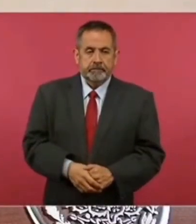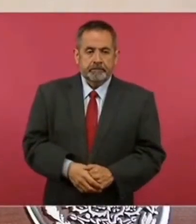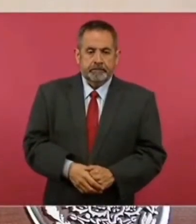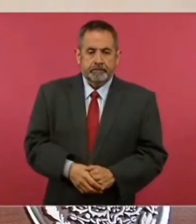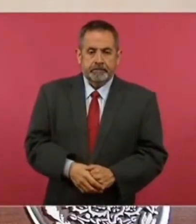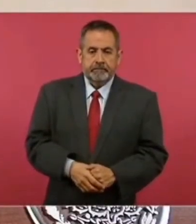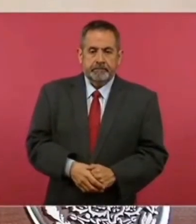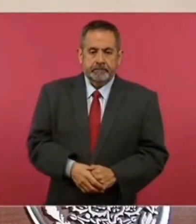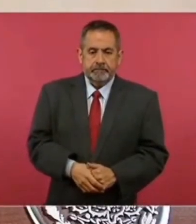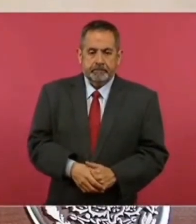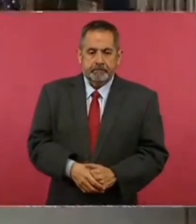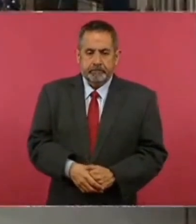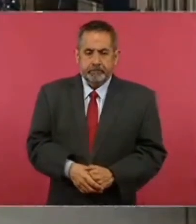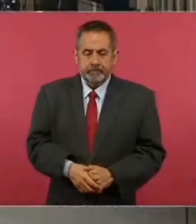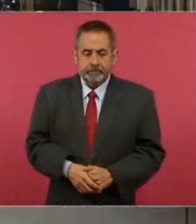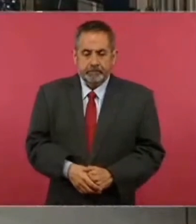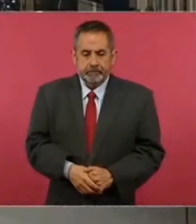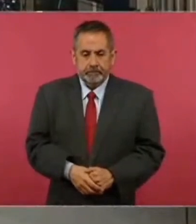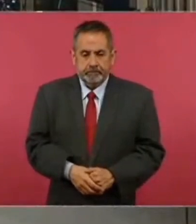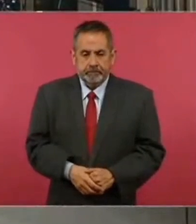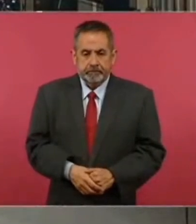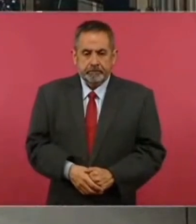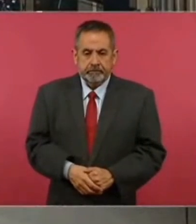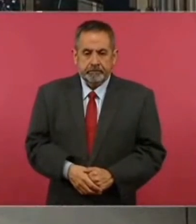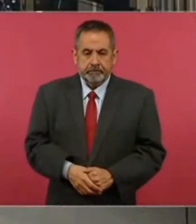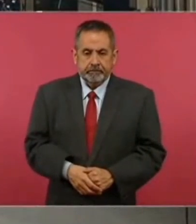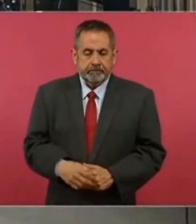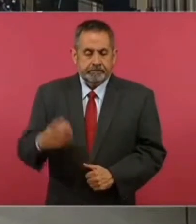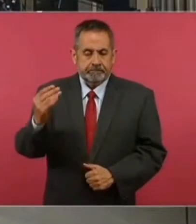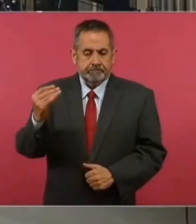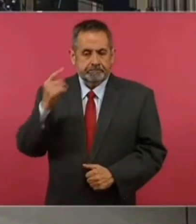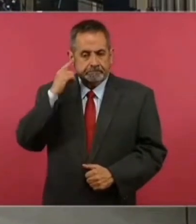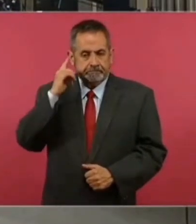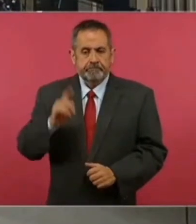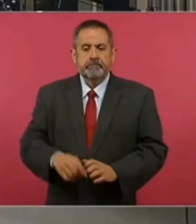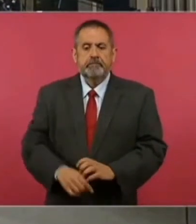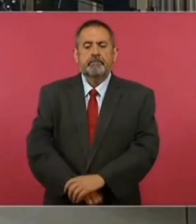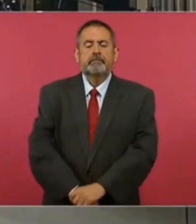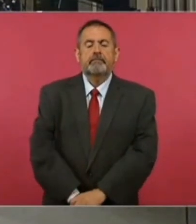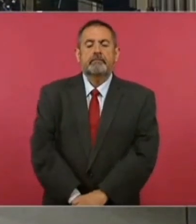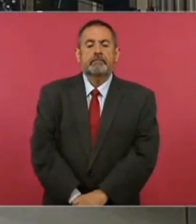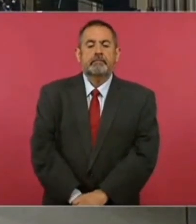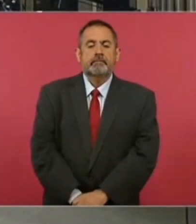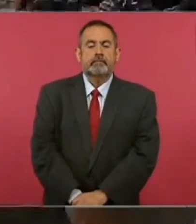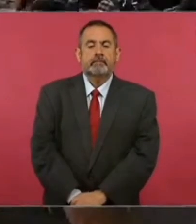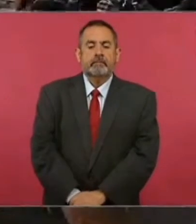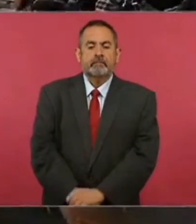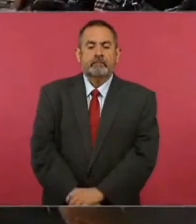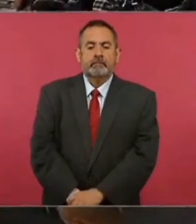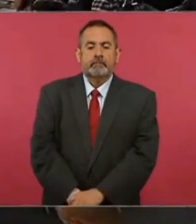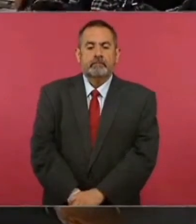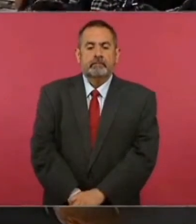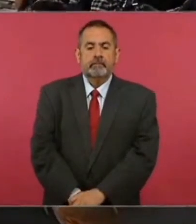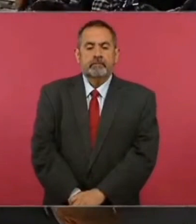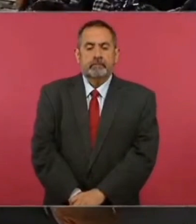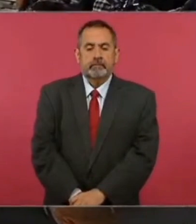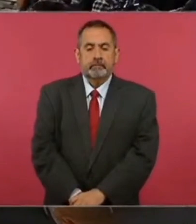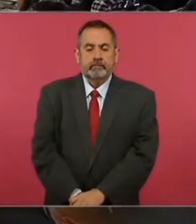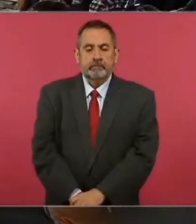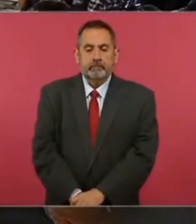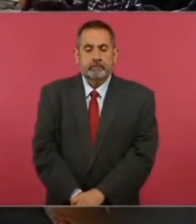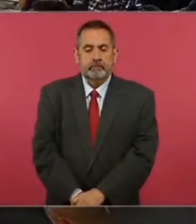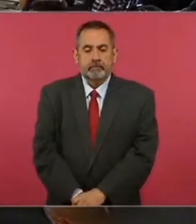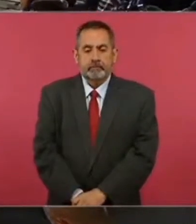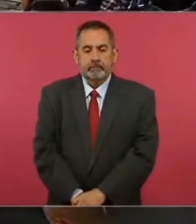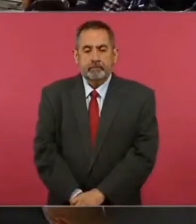Como usted lo dice, las cifras pueden ir disminuyendo. Entonces, a ellos lo que les preocupa, al colectivo, es que puedan